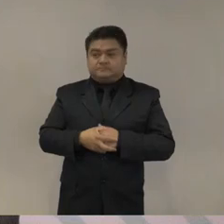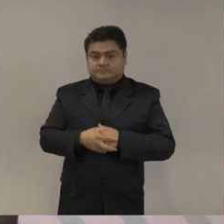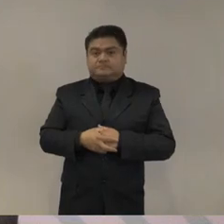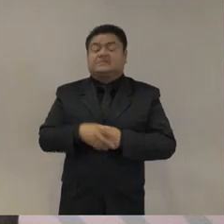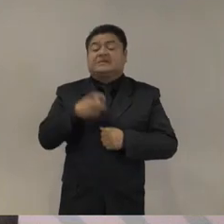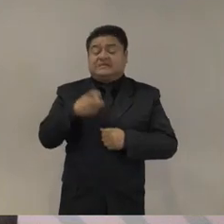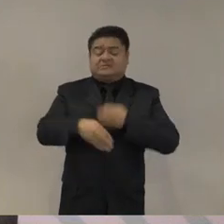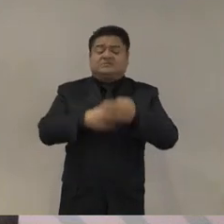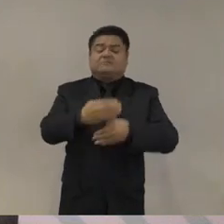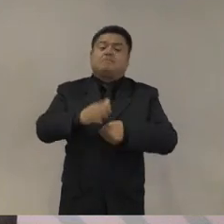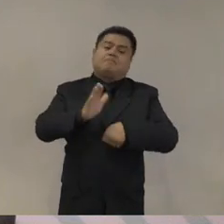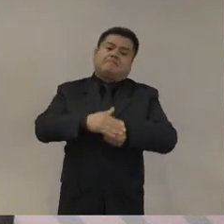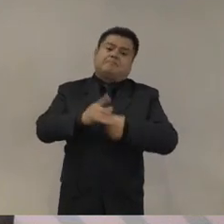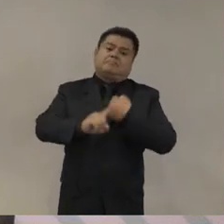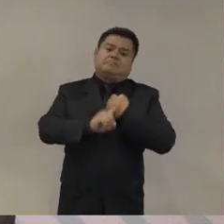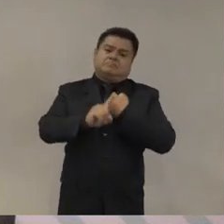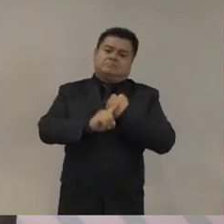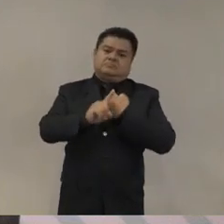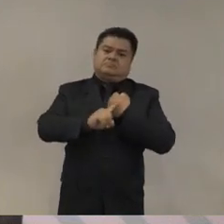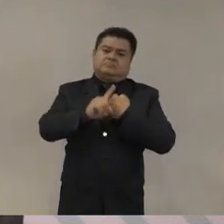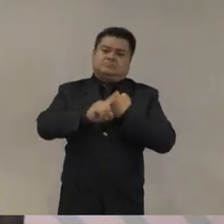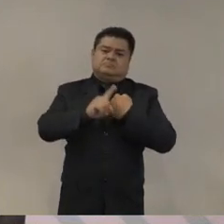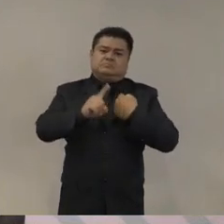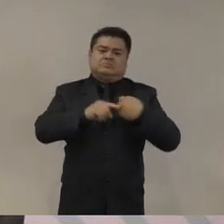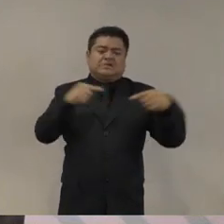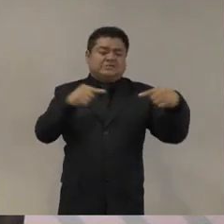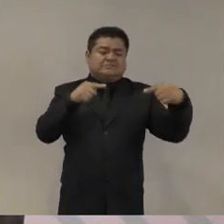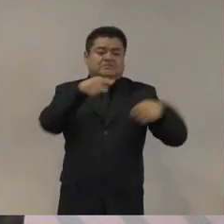tensiones incluso con algunas autoridades locales